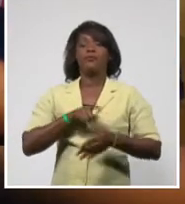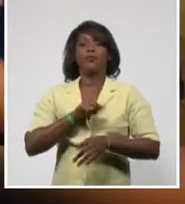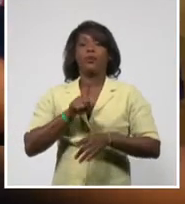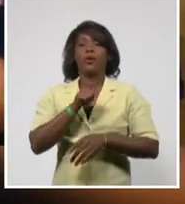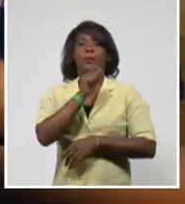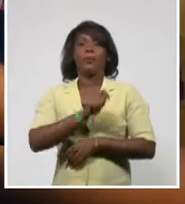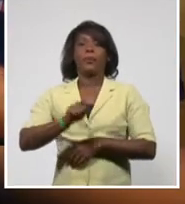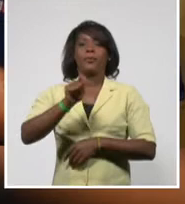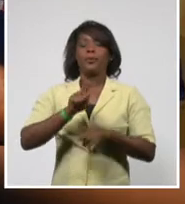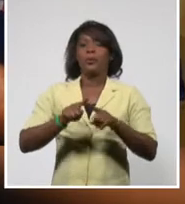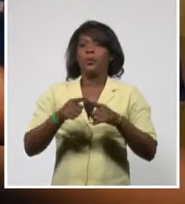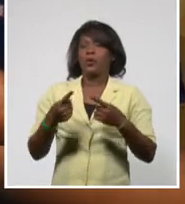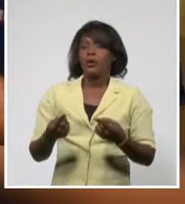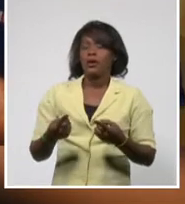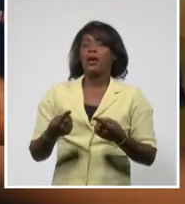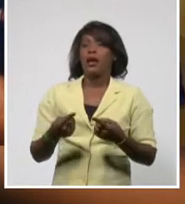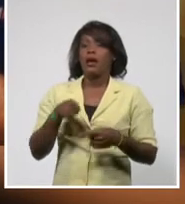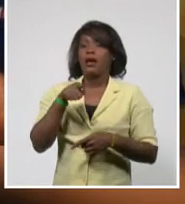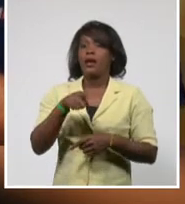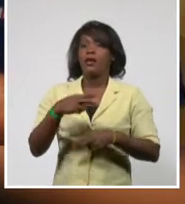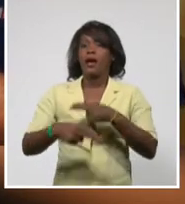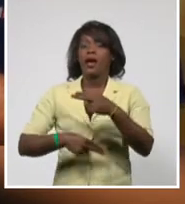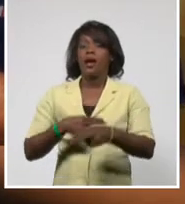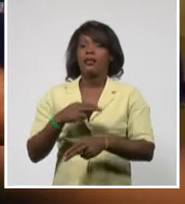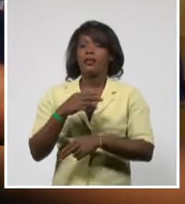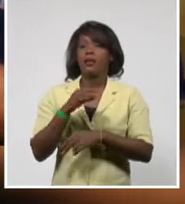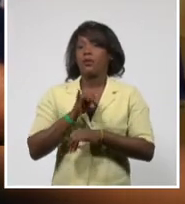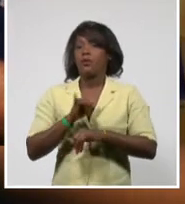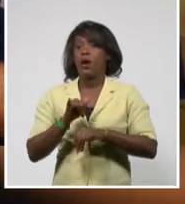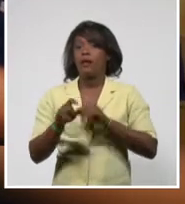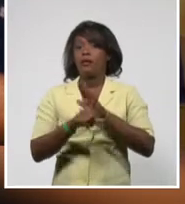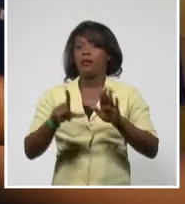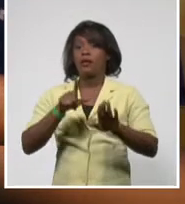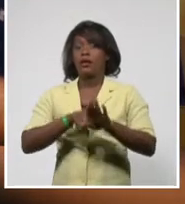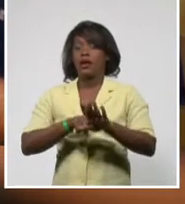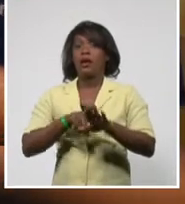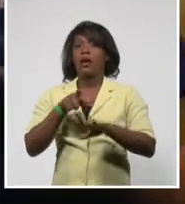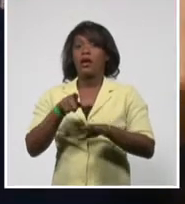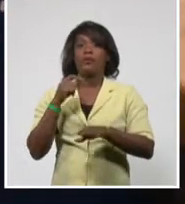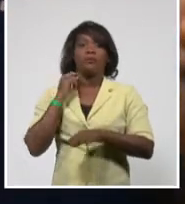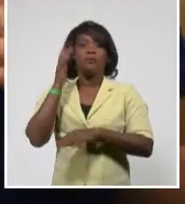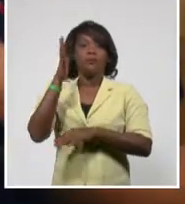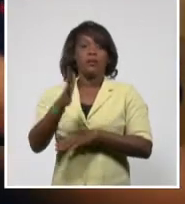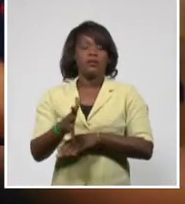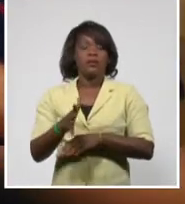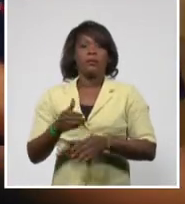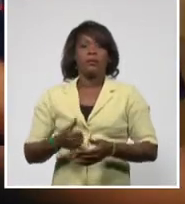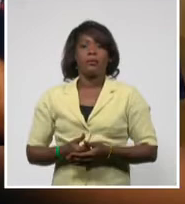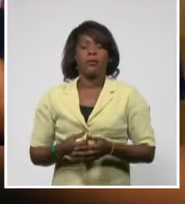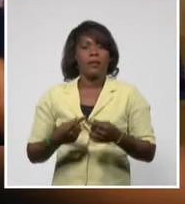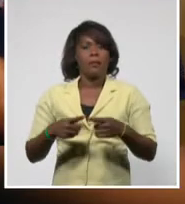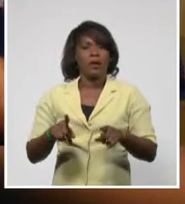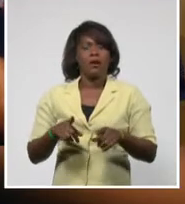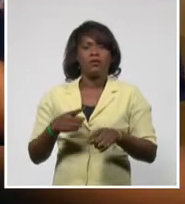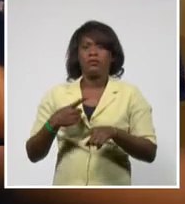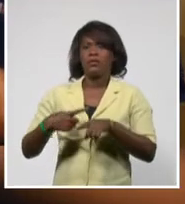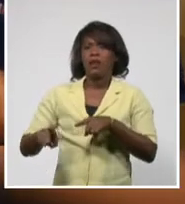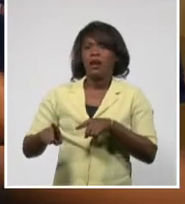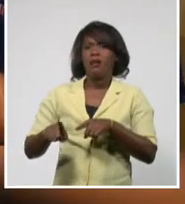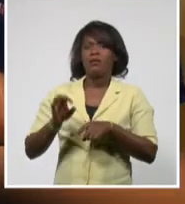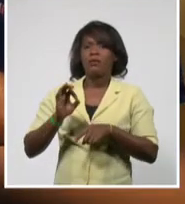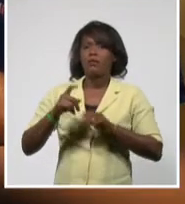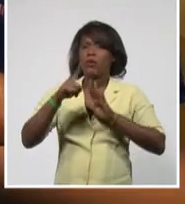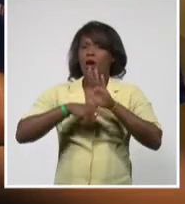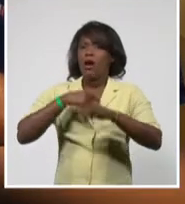igualmente la inhabilitación de por vida para ocupar cargos públicos. El tribunal rechazó el reclamo de que no